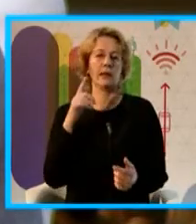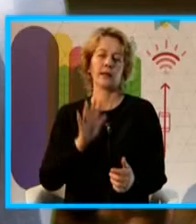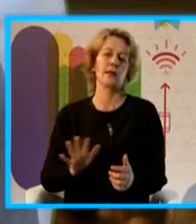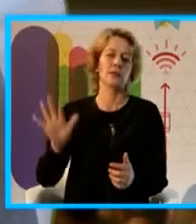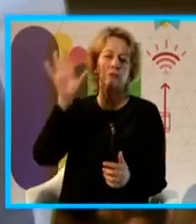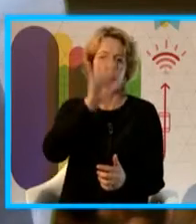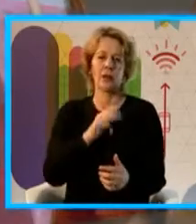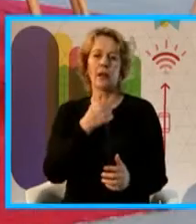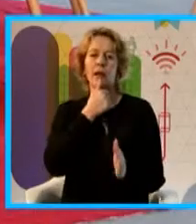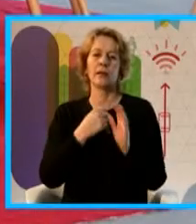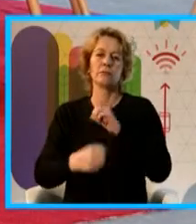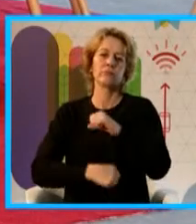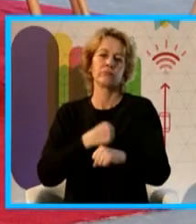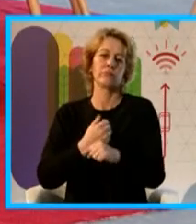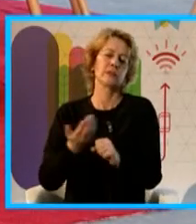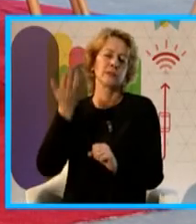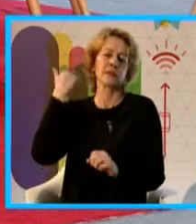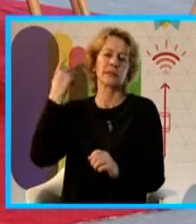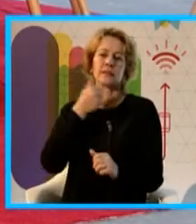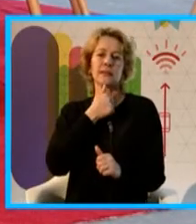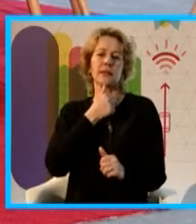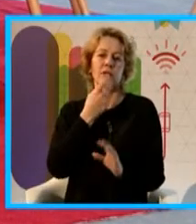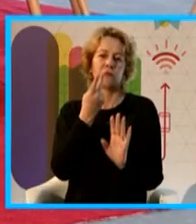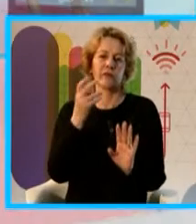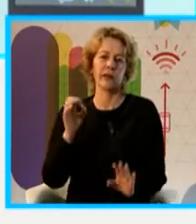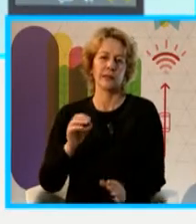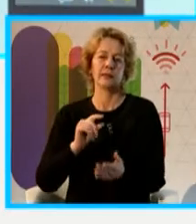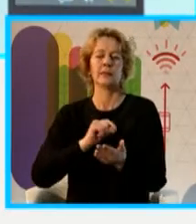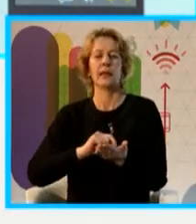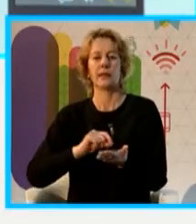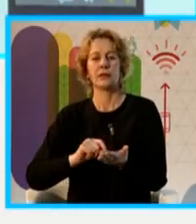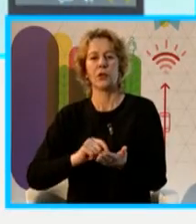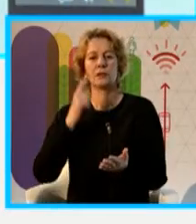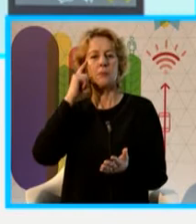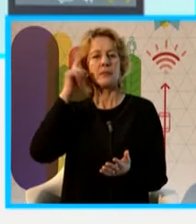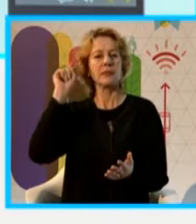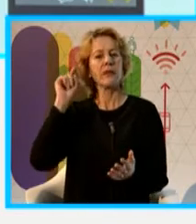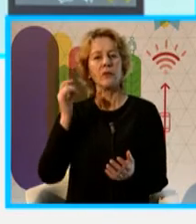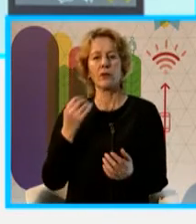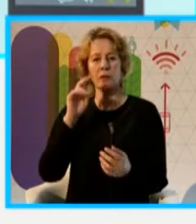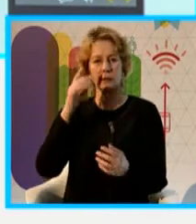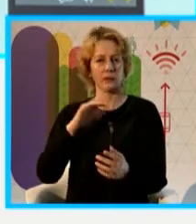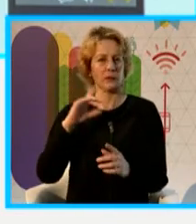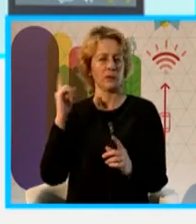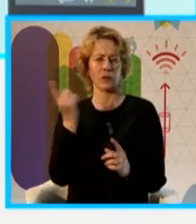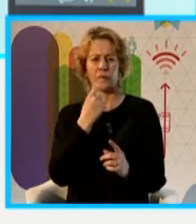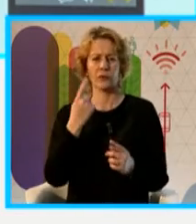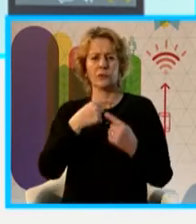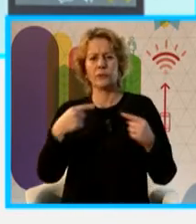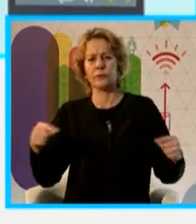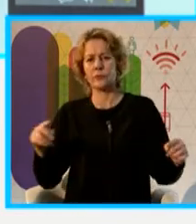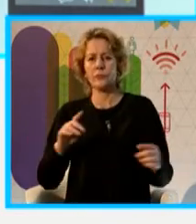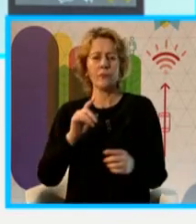siglo XX. Un selecto repertorio de poetas, escritores, pensadores nacionales, personajes mitológicos de la antigüedad greco